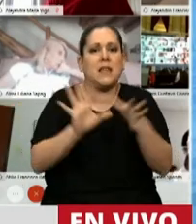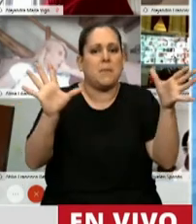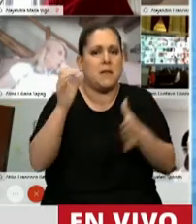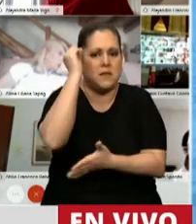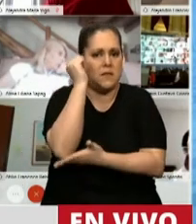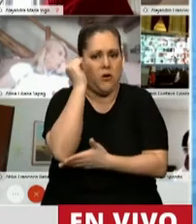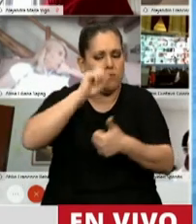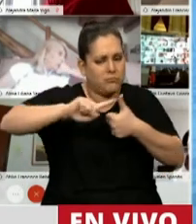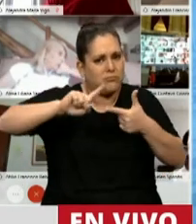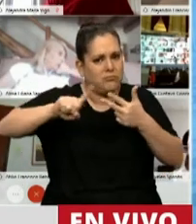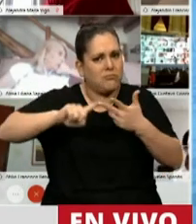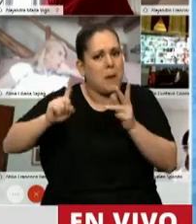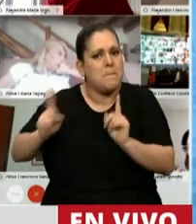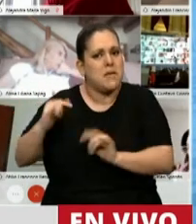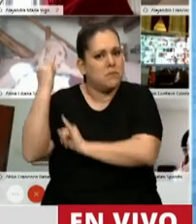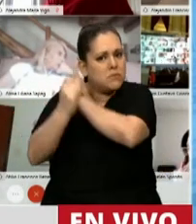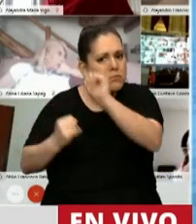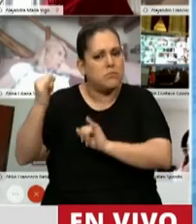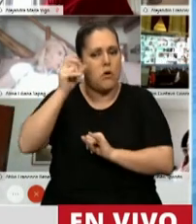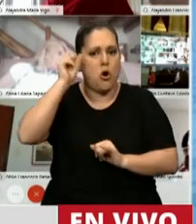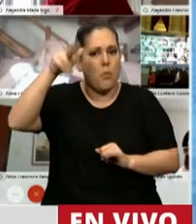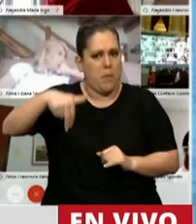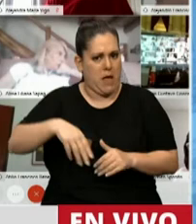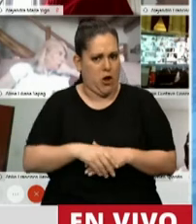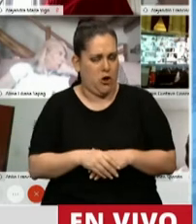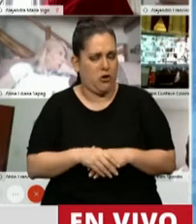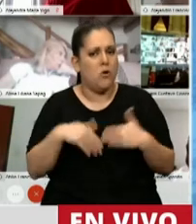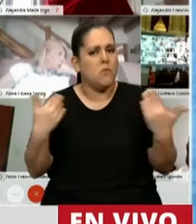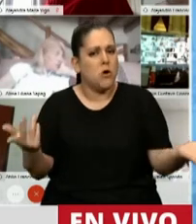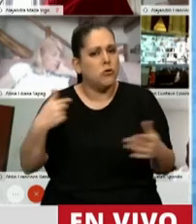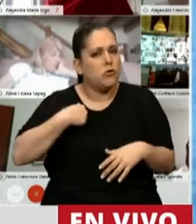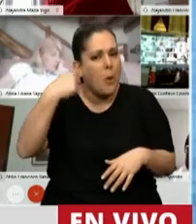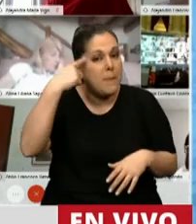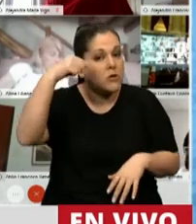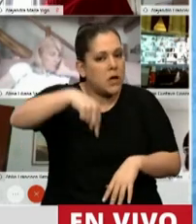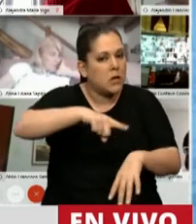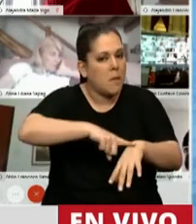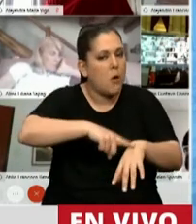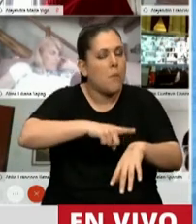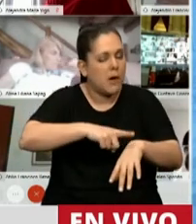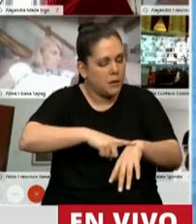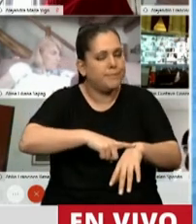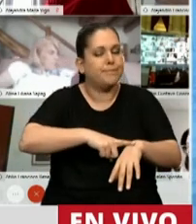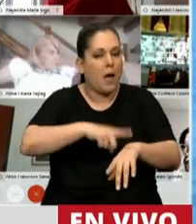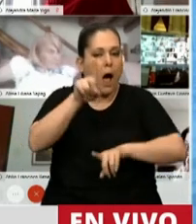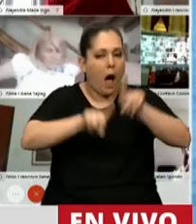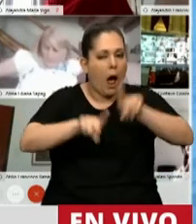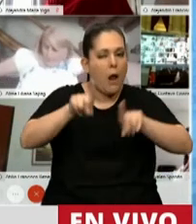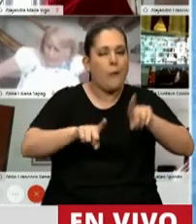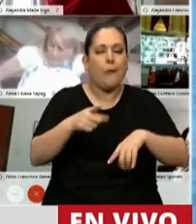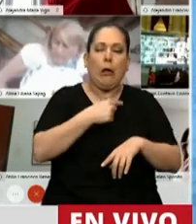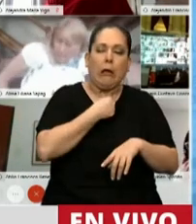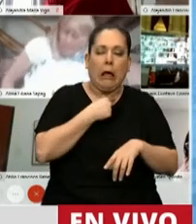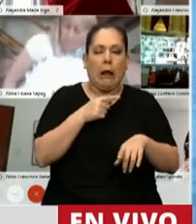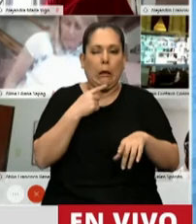económica. Creo, presidente, que es oportuno en estos tiempos donde algunos los quieren hacer muy